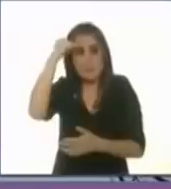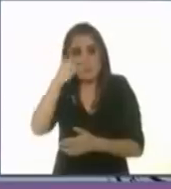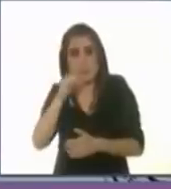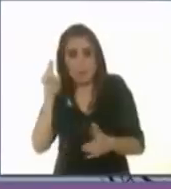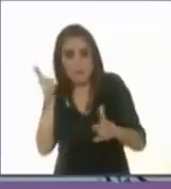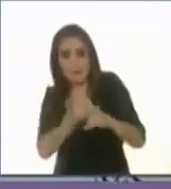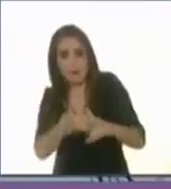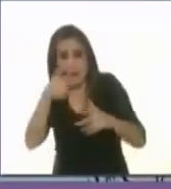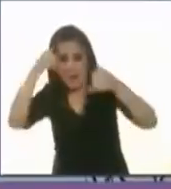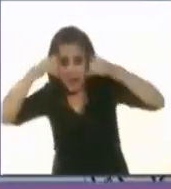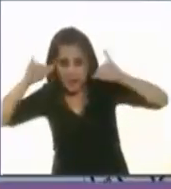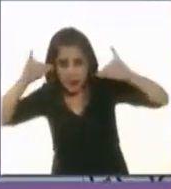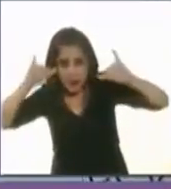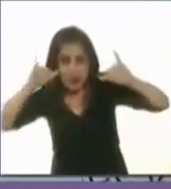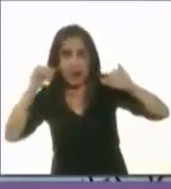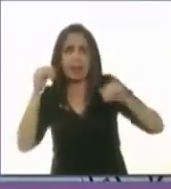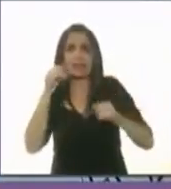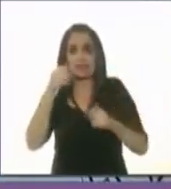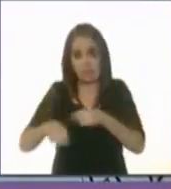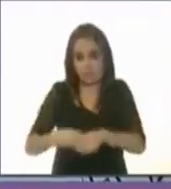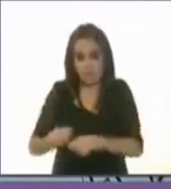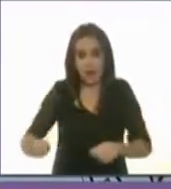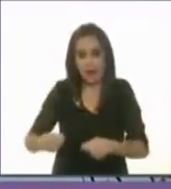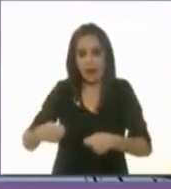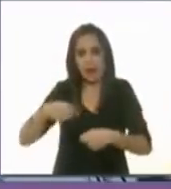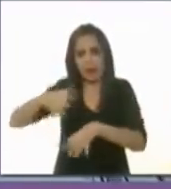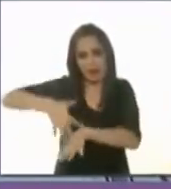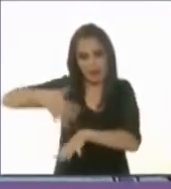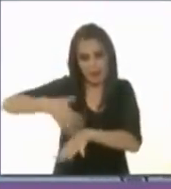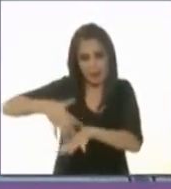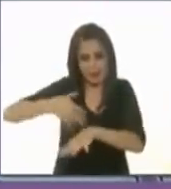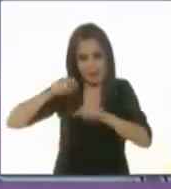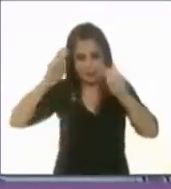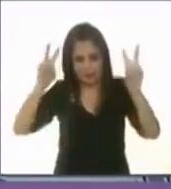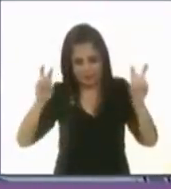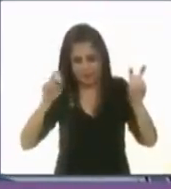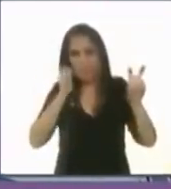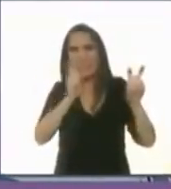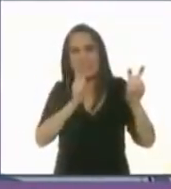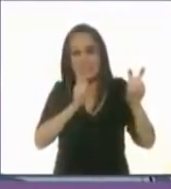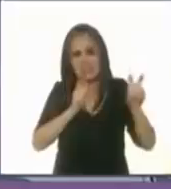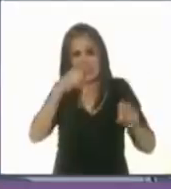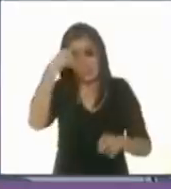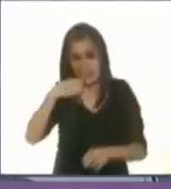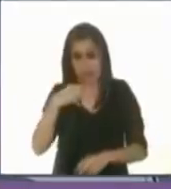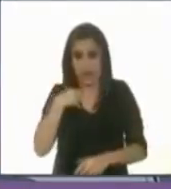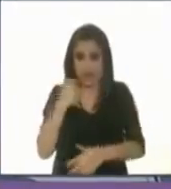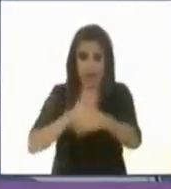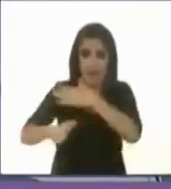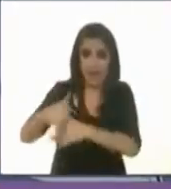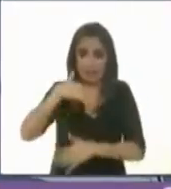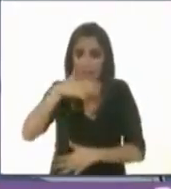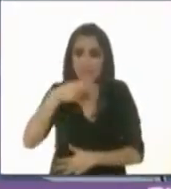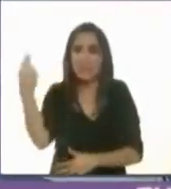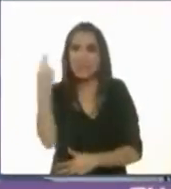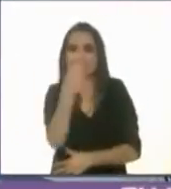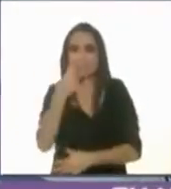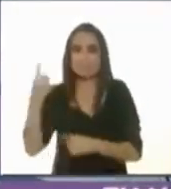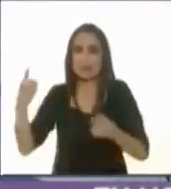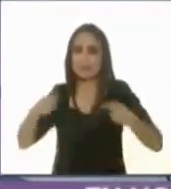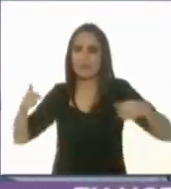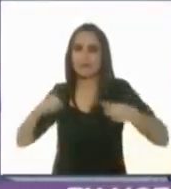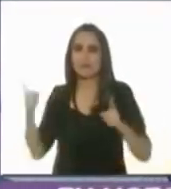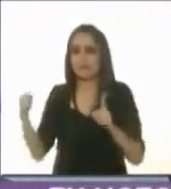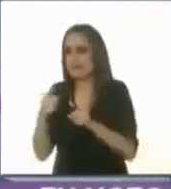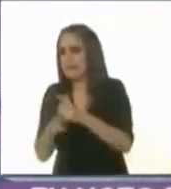sino el que le amarra la pata. Y es que para que haya corrupción se necesitan dos contrapartes. No